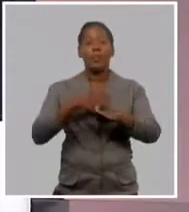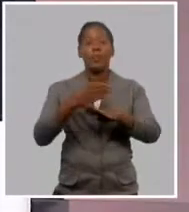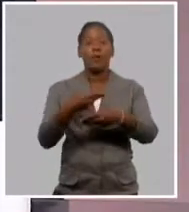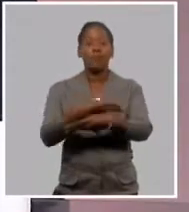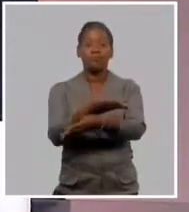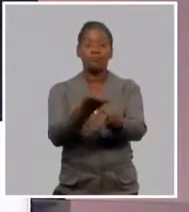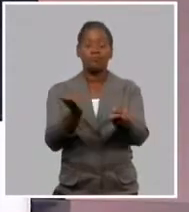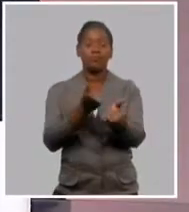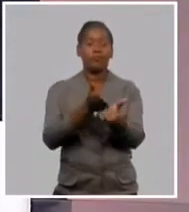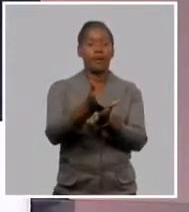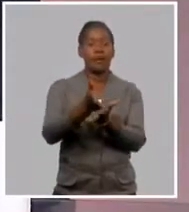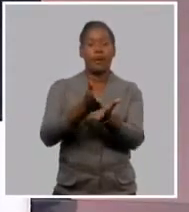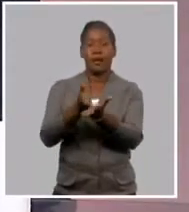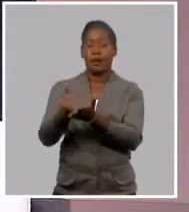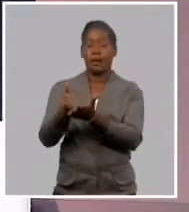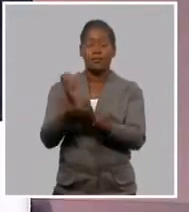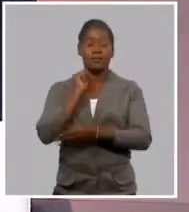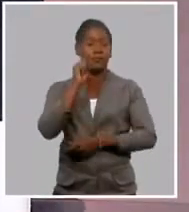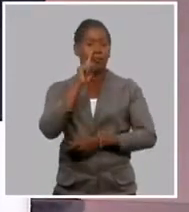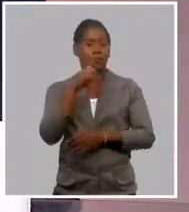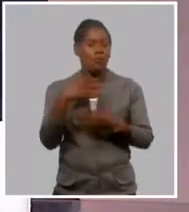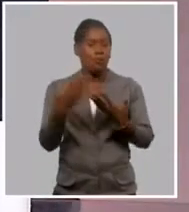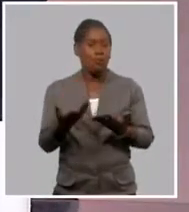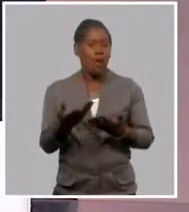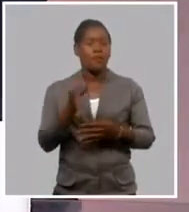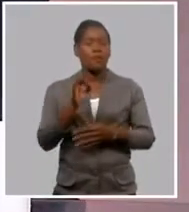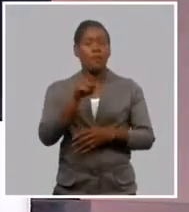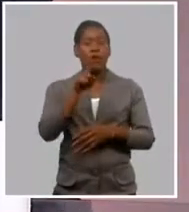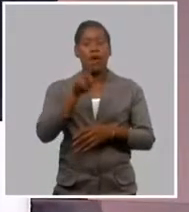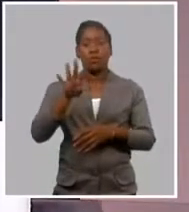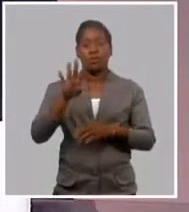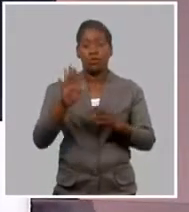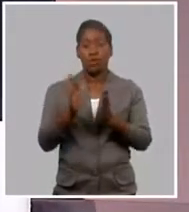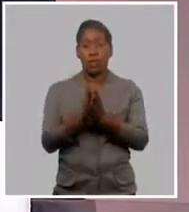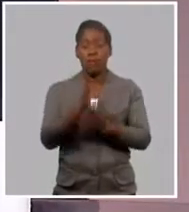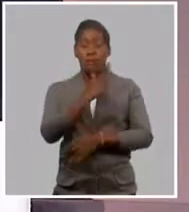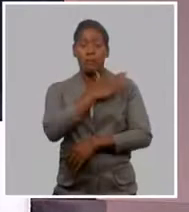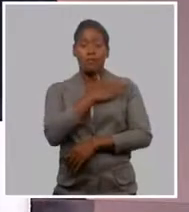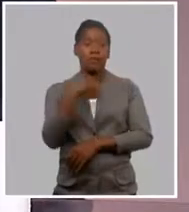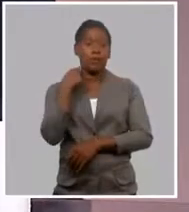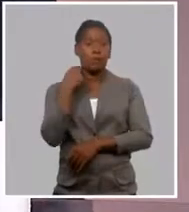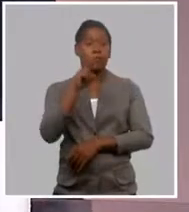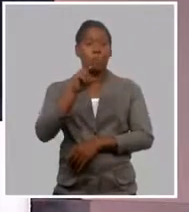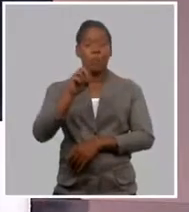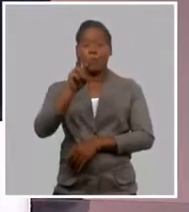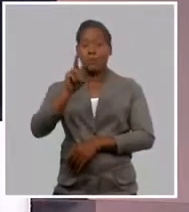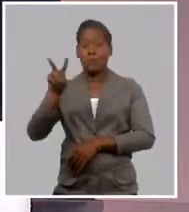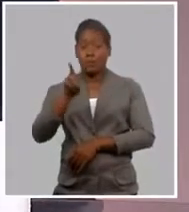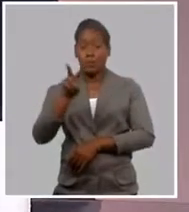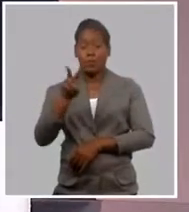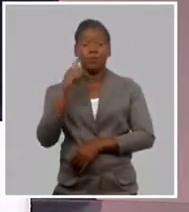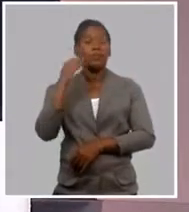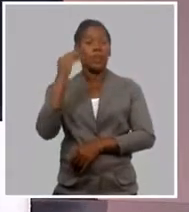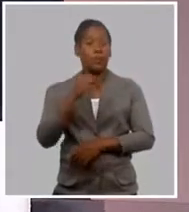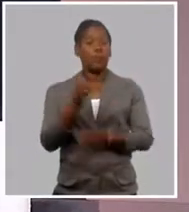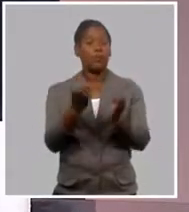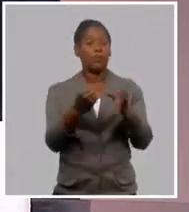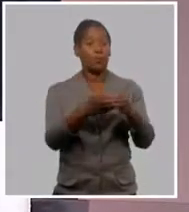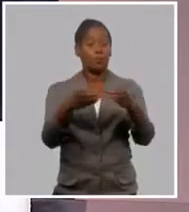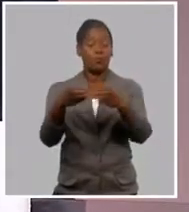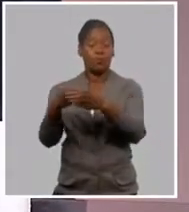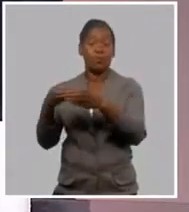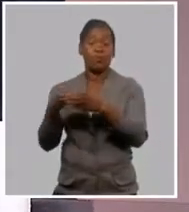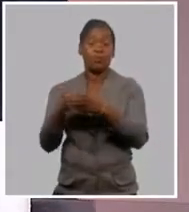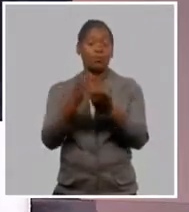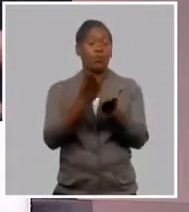otorgamiento culmina el 14 de marzo del año 2022. Paralelamente a esto, como conocemos, hay un grupo de estudiantes que